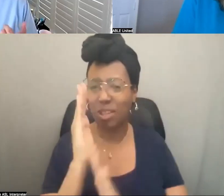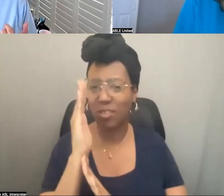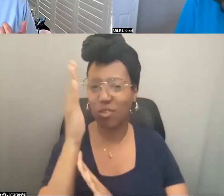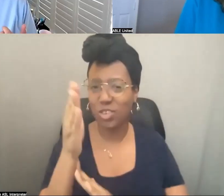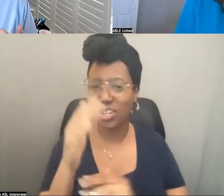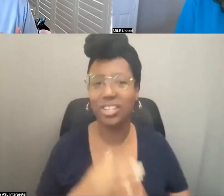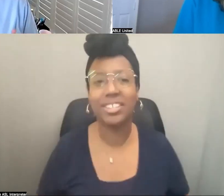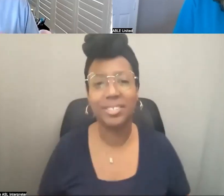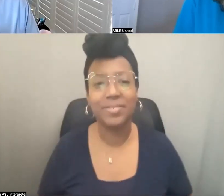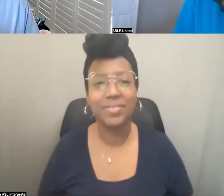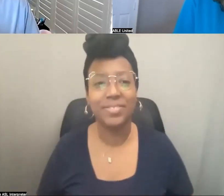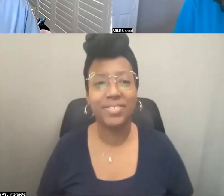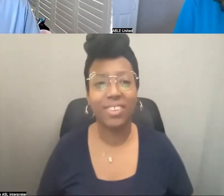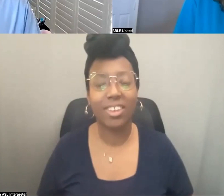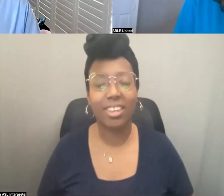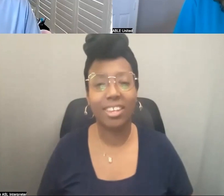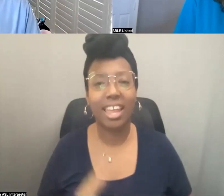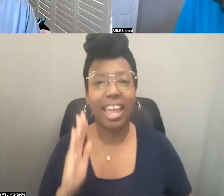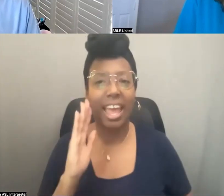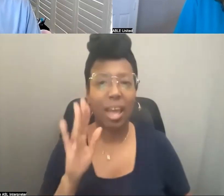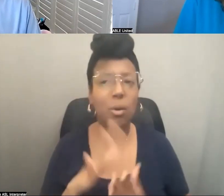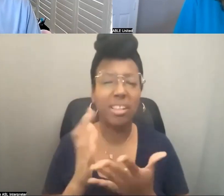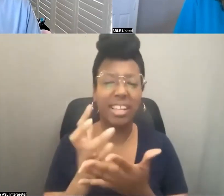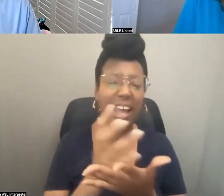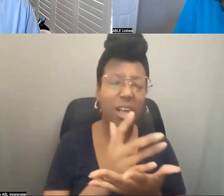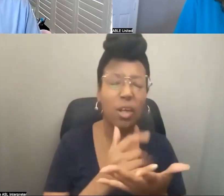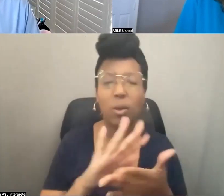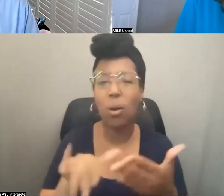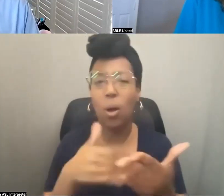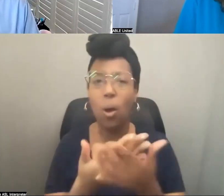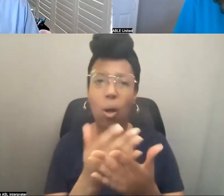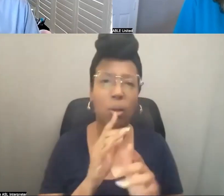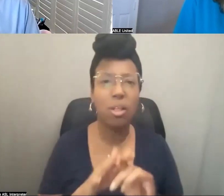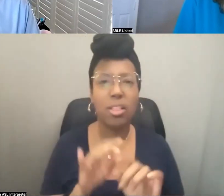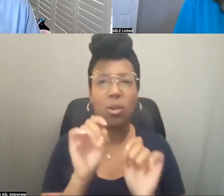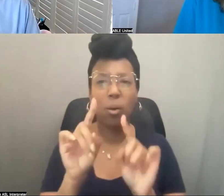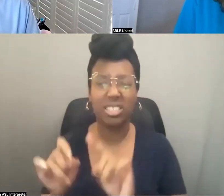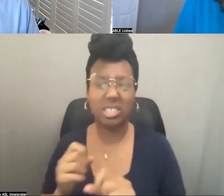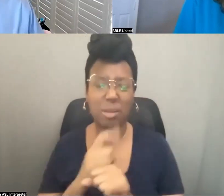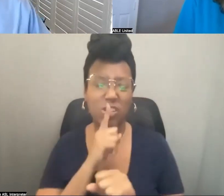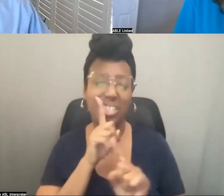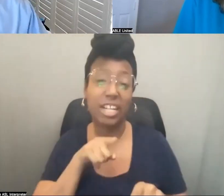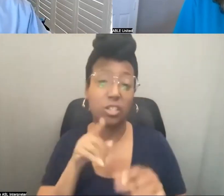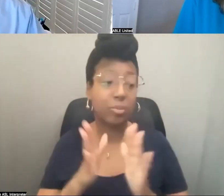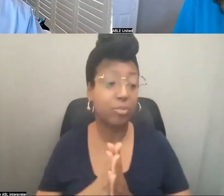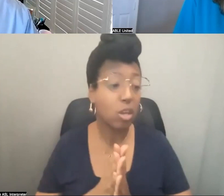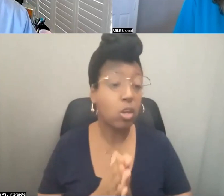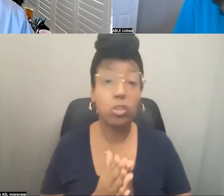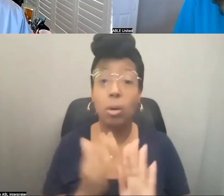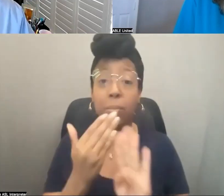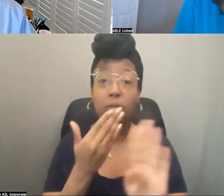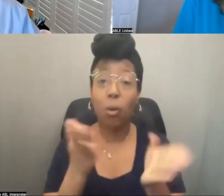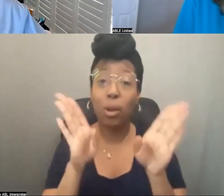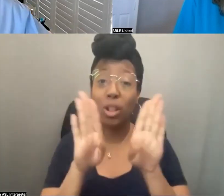en los próximos días. Y vamos a trabajar tras bambalinas para responder todas las preguntas. Vamos a cerrar con un par de preguntas más,